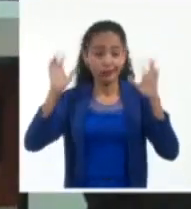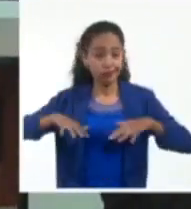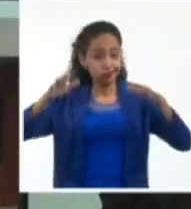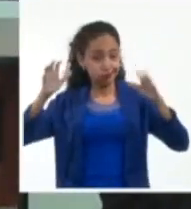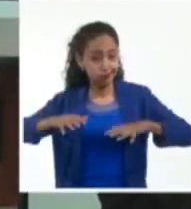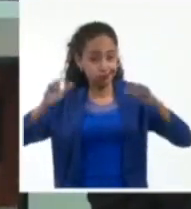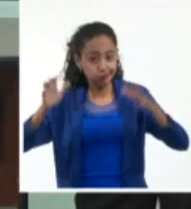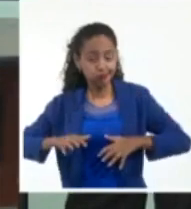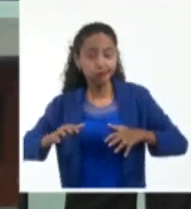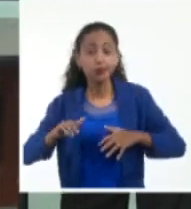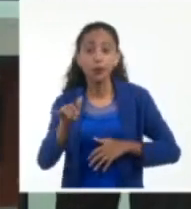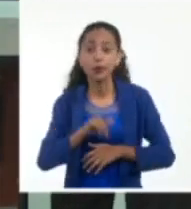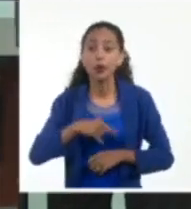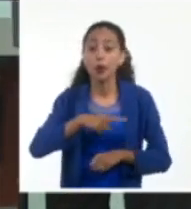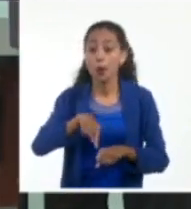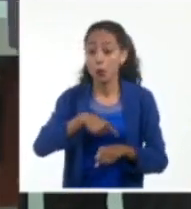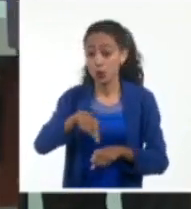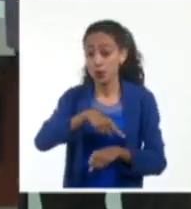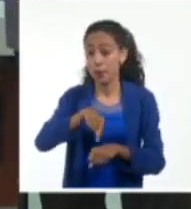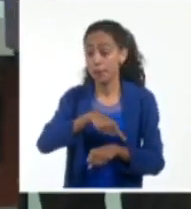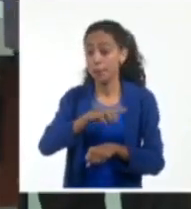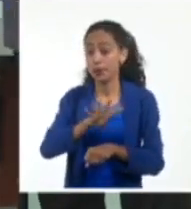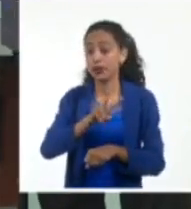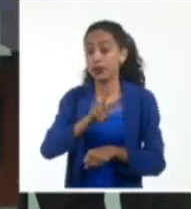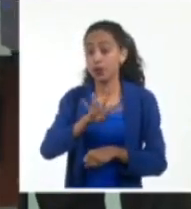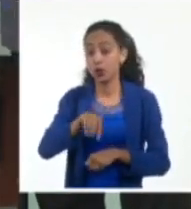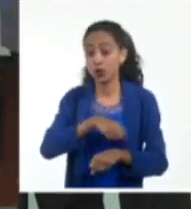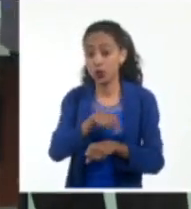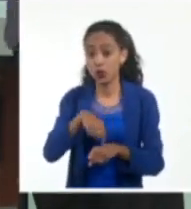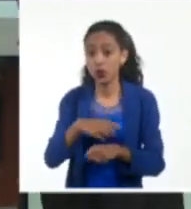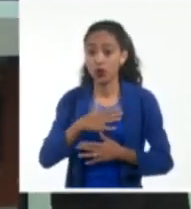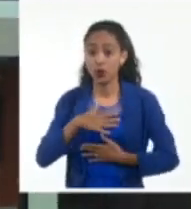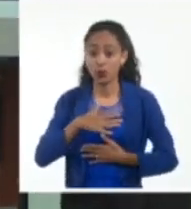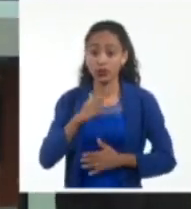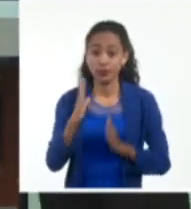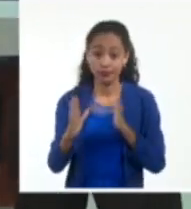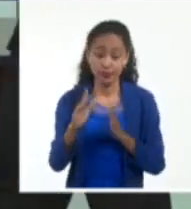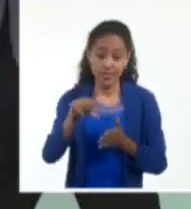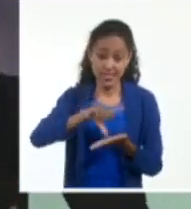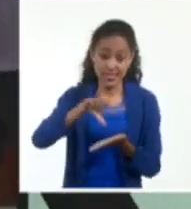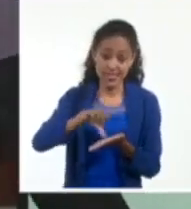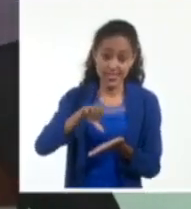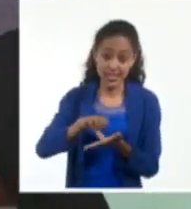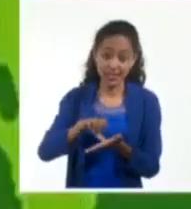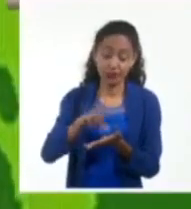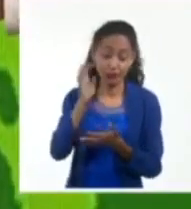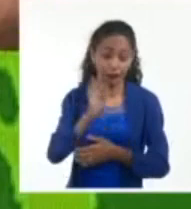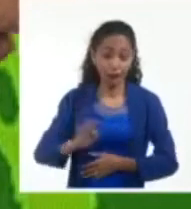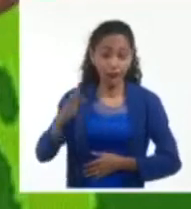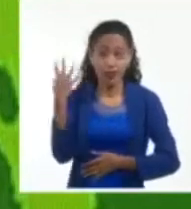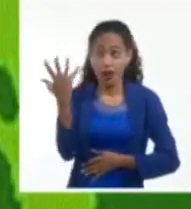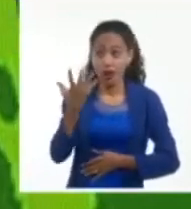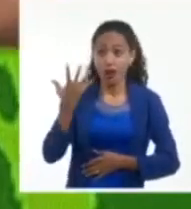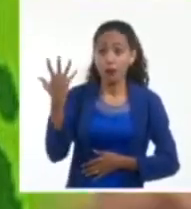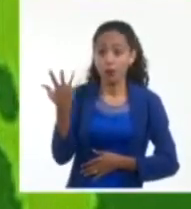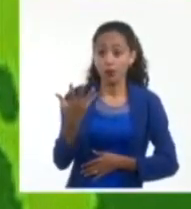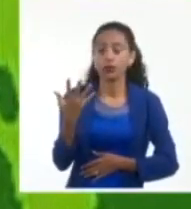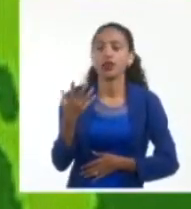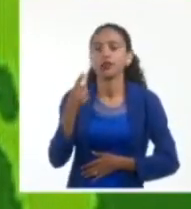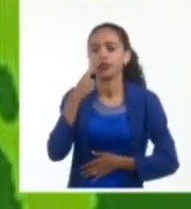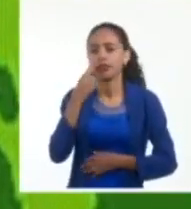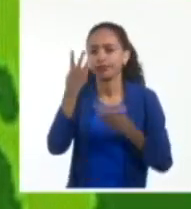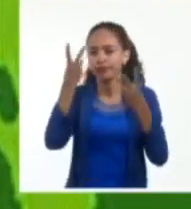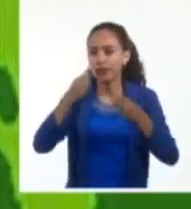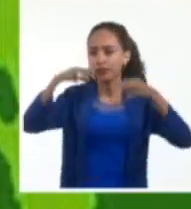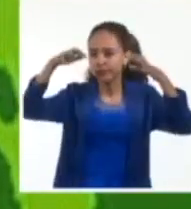totales de lluvias esperados en las próximas 24 horas de nuestro centro de física de la atmósfera. Muestran totales o acumulados